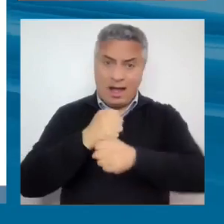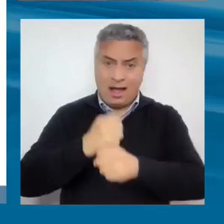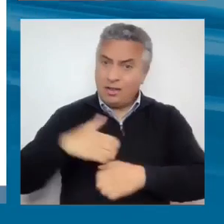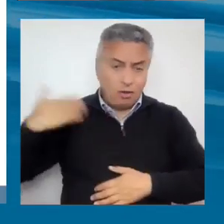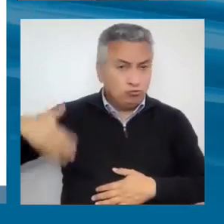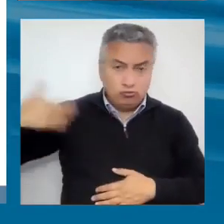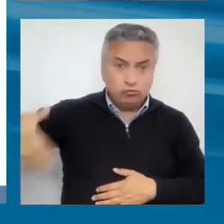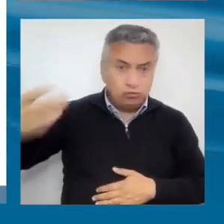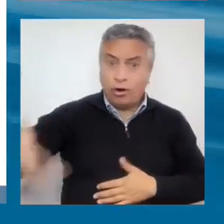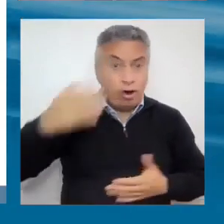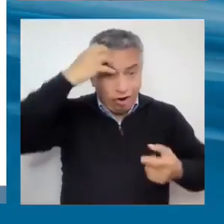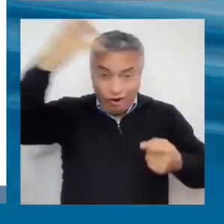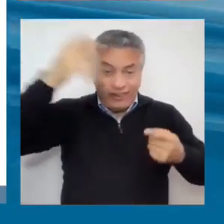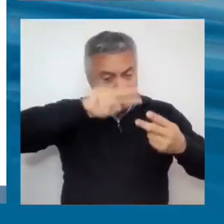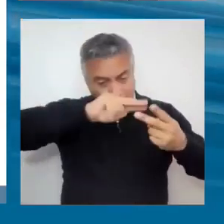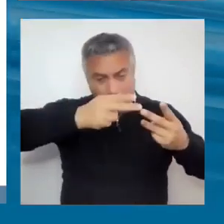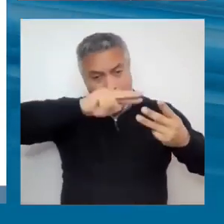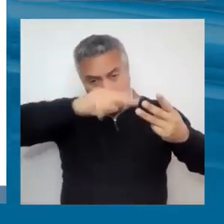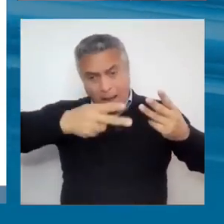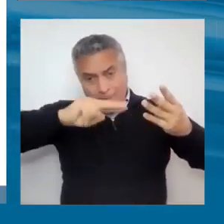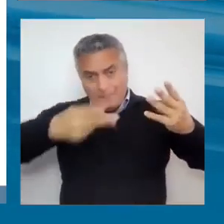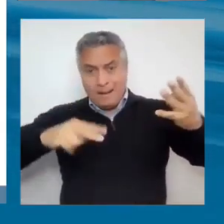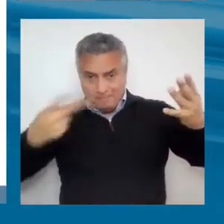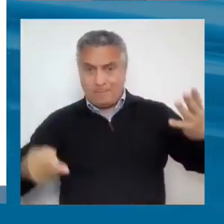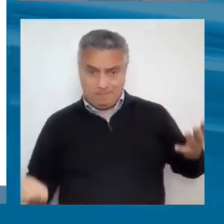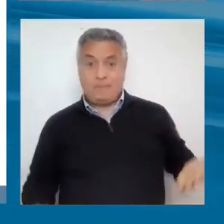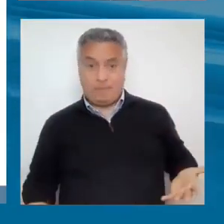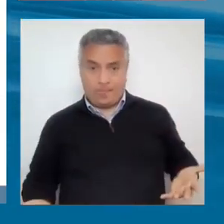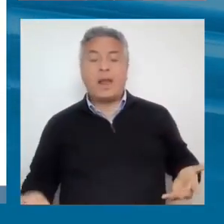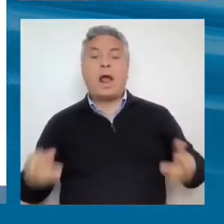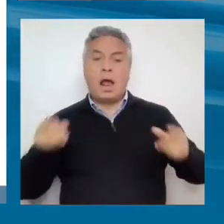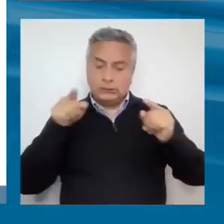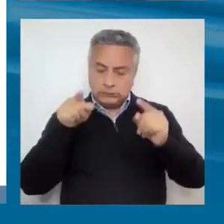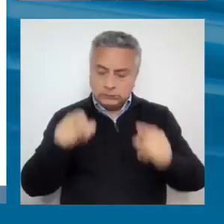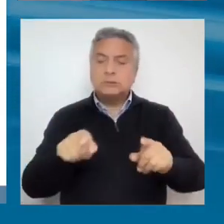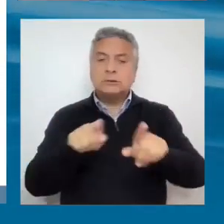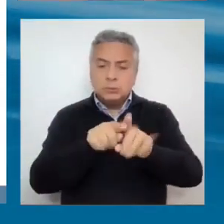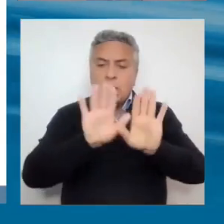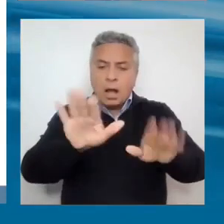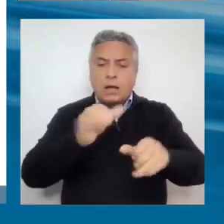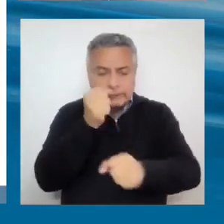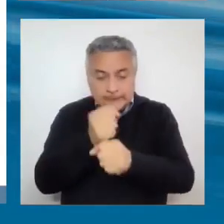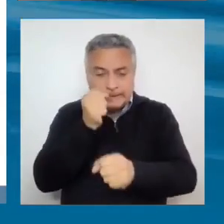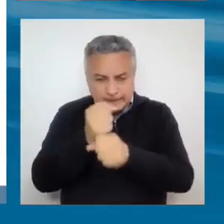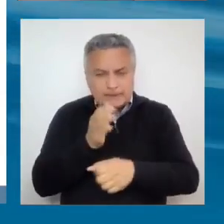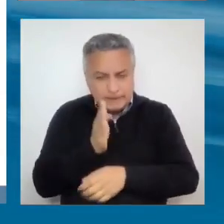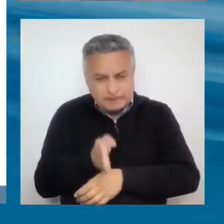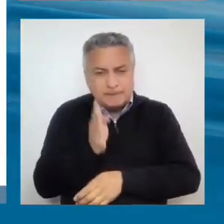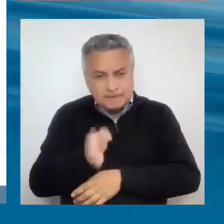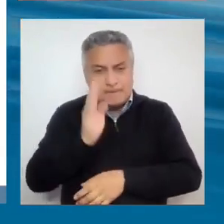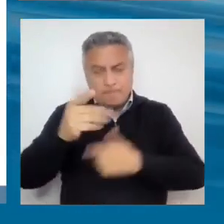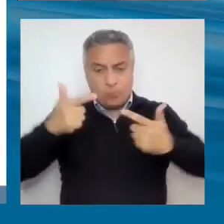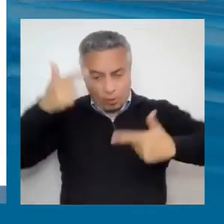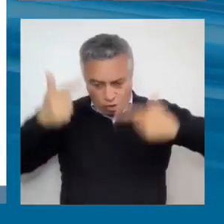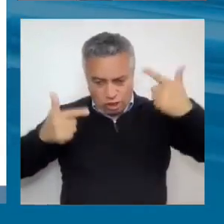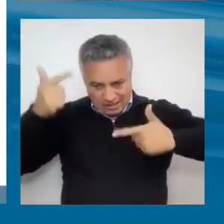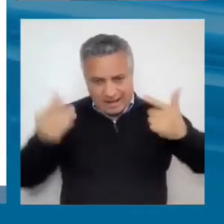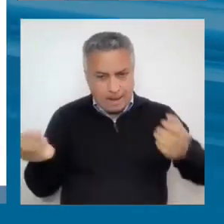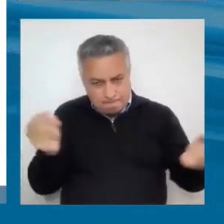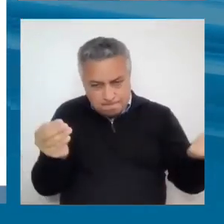dure. Y por eso que el tema de la calidad institucional y la continuidad y el efecto acumulativo de las políticas es importante.